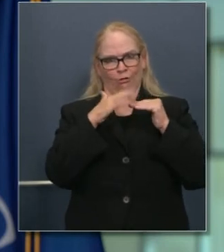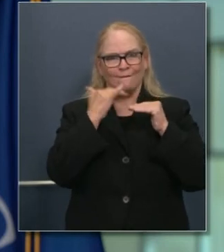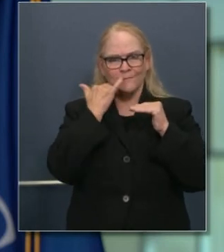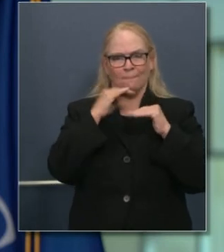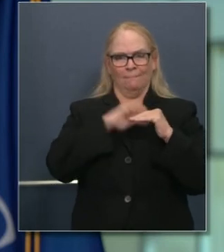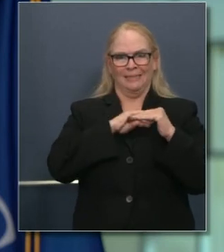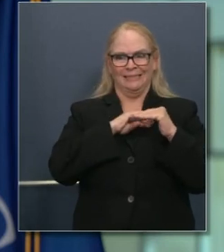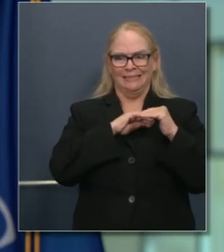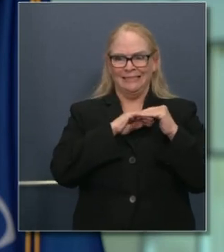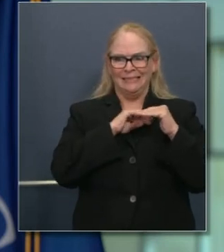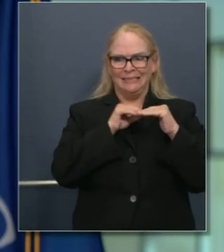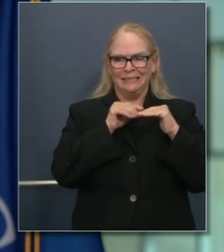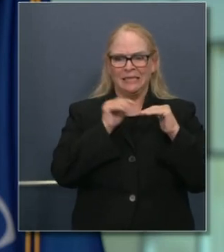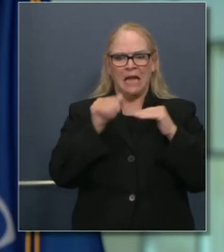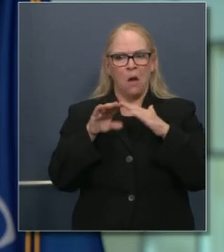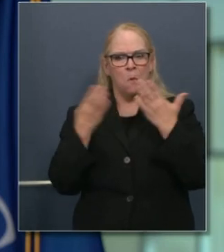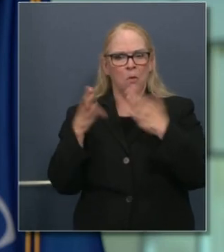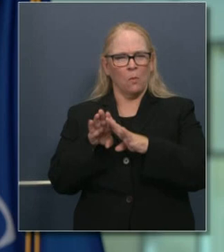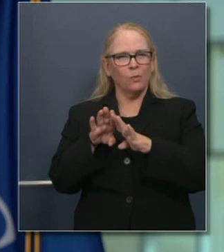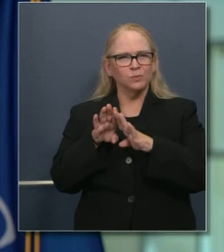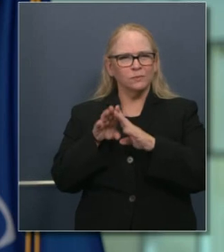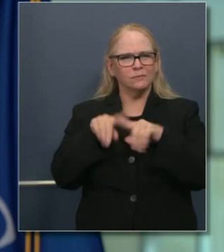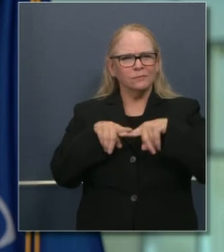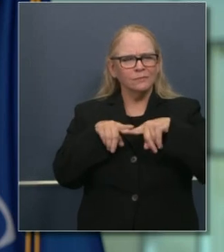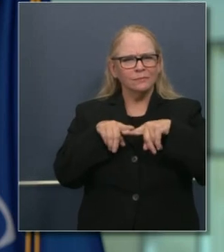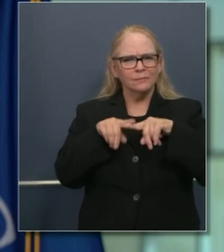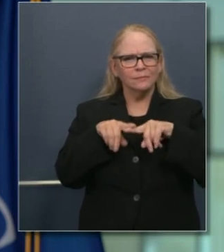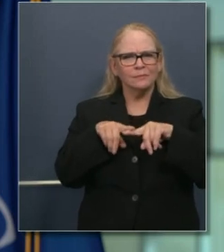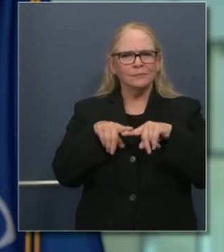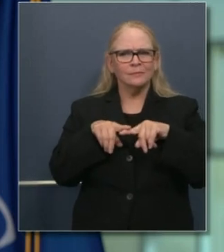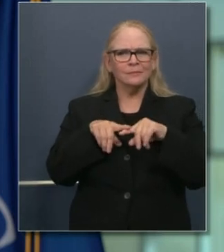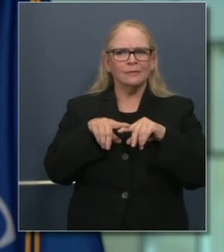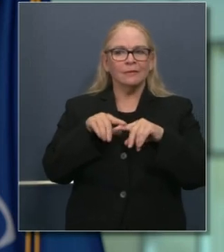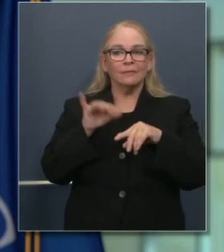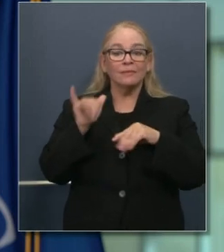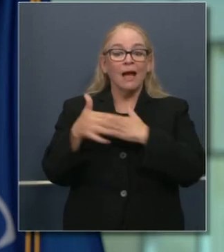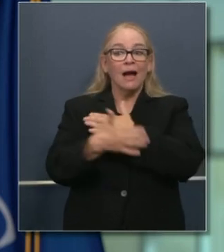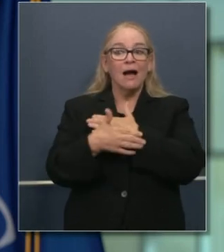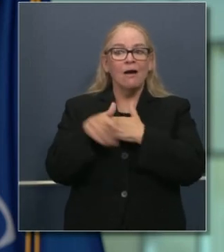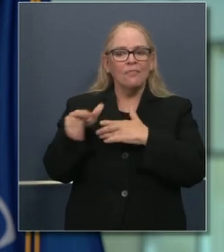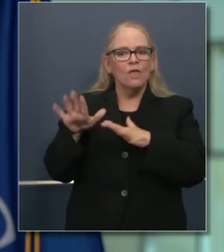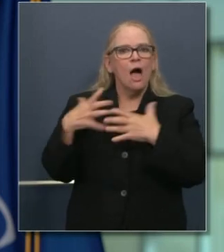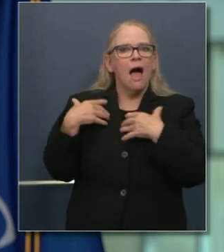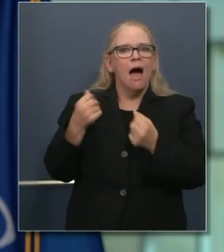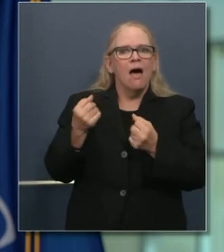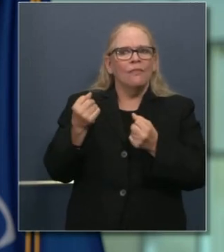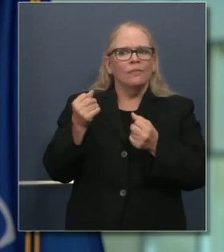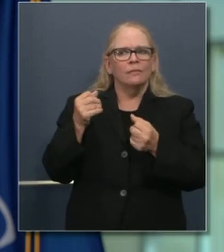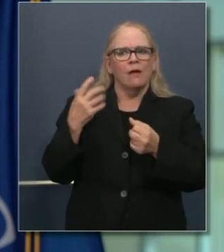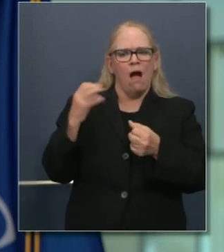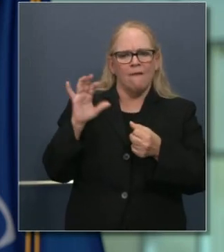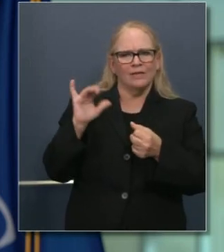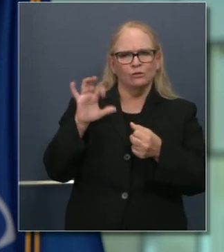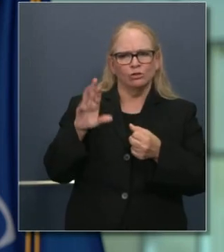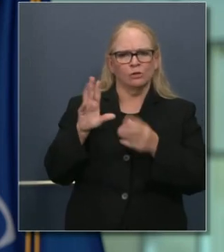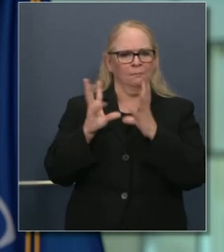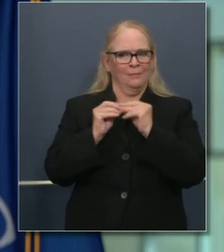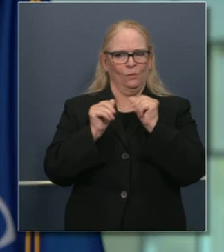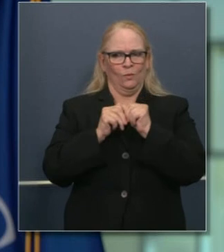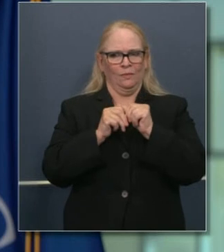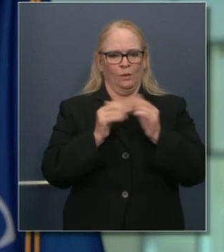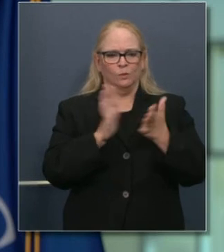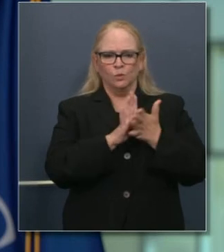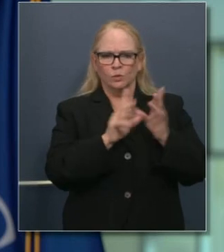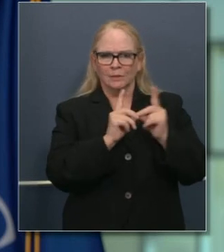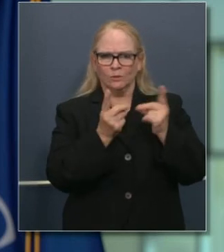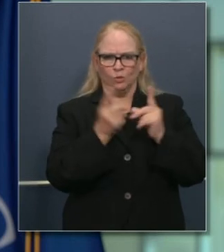y el distrito escolar y el condado, el funcionario de salubridad y líderes de salubridad para tomar esa decisión sobre si